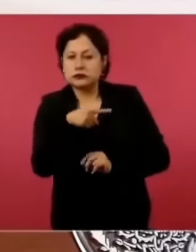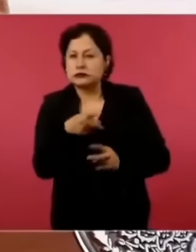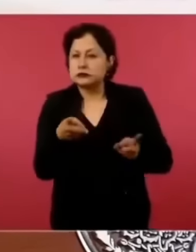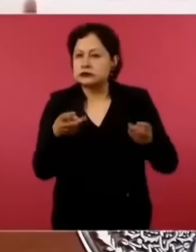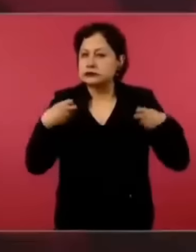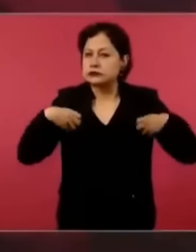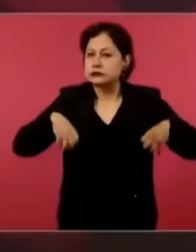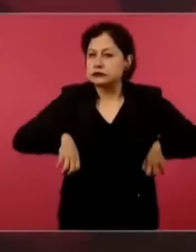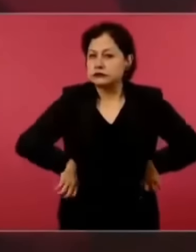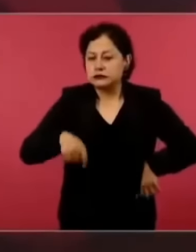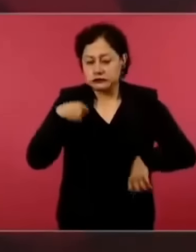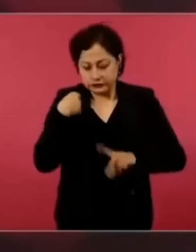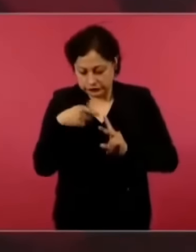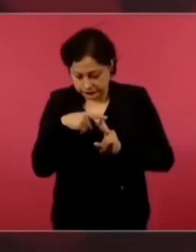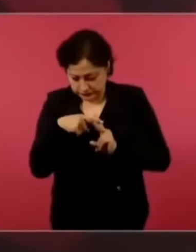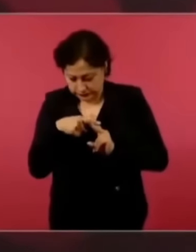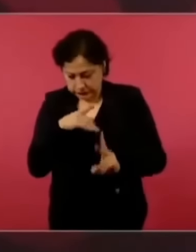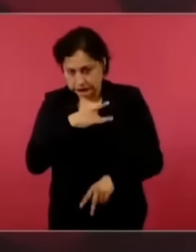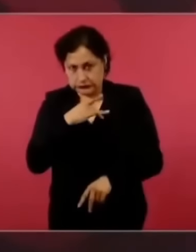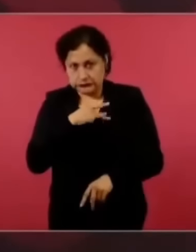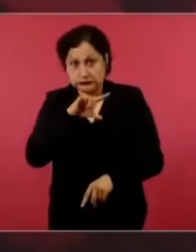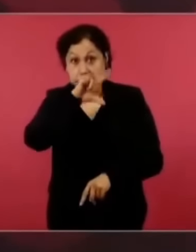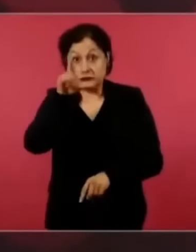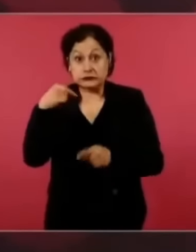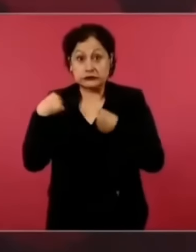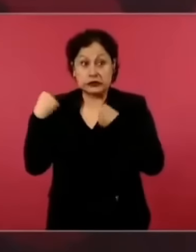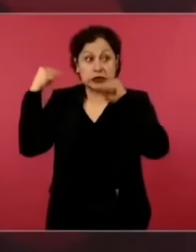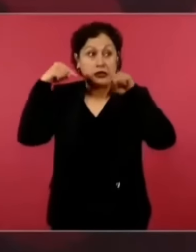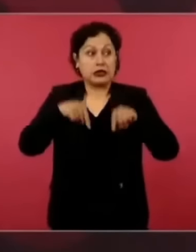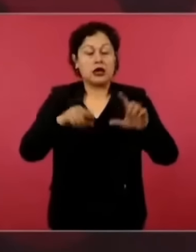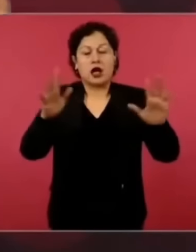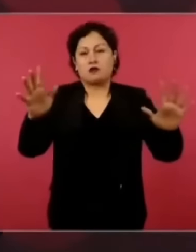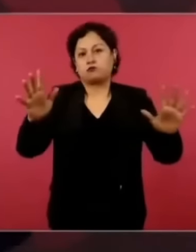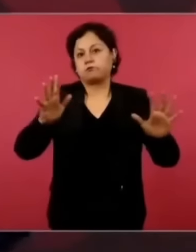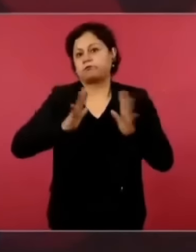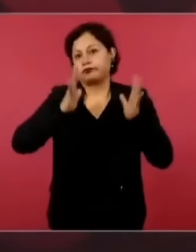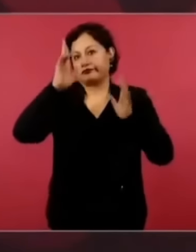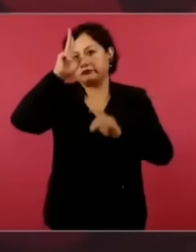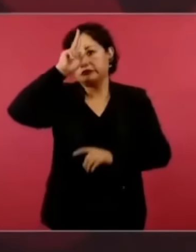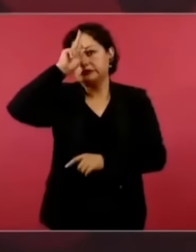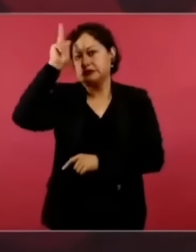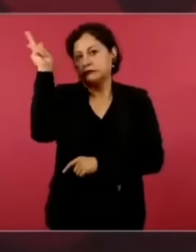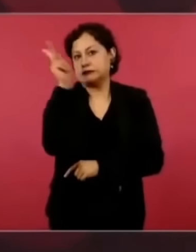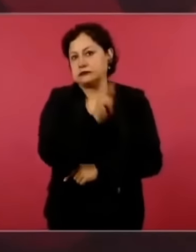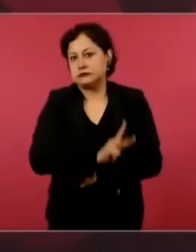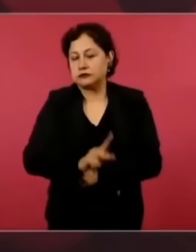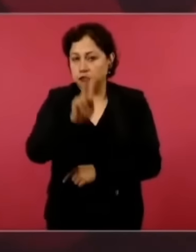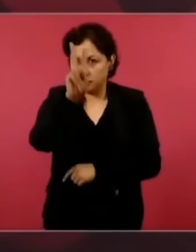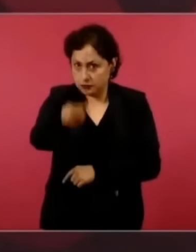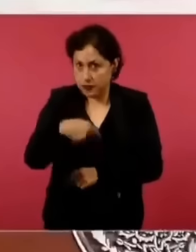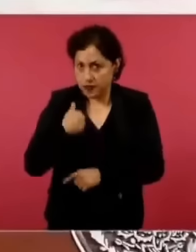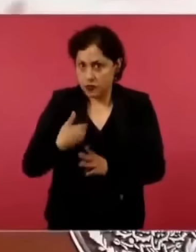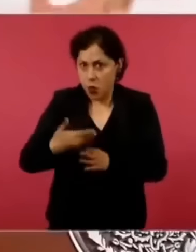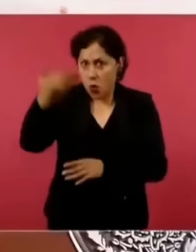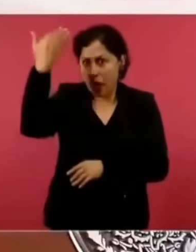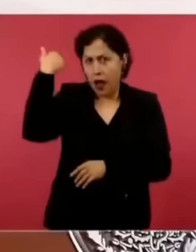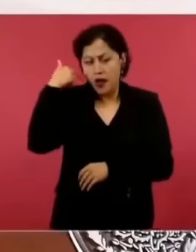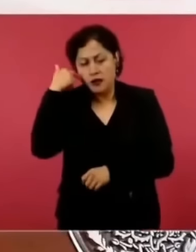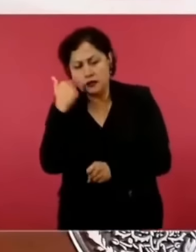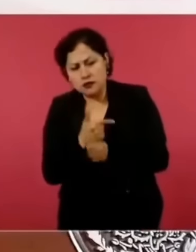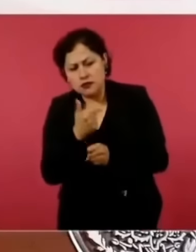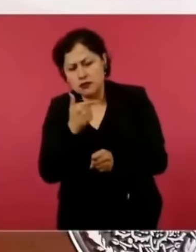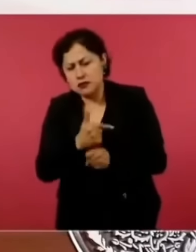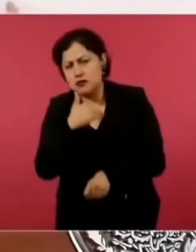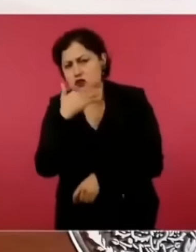siempre hablé de que el principal problema era la corrupción, escribí libros sobre eso y cuando llegué